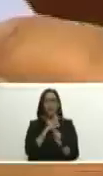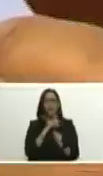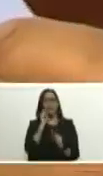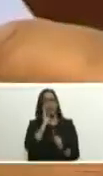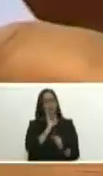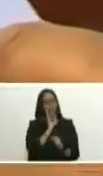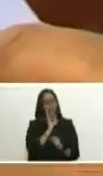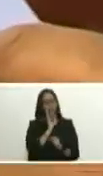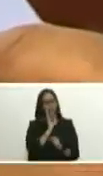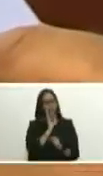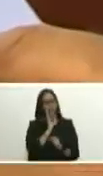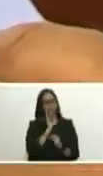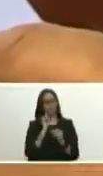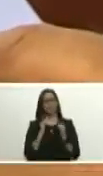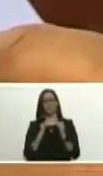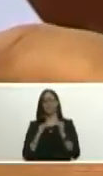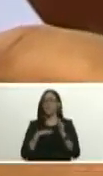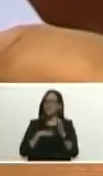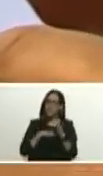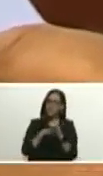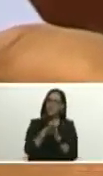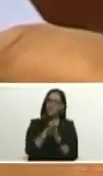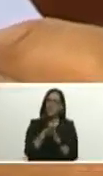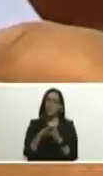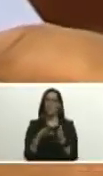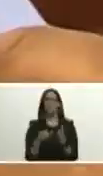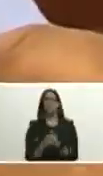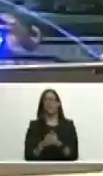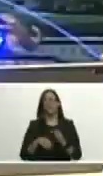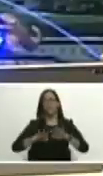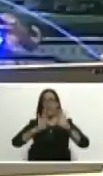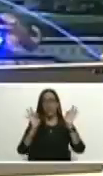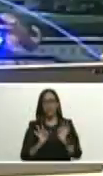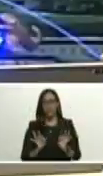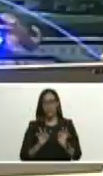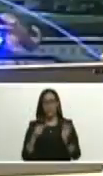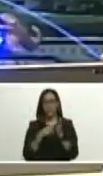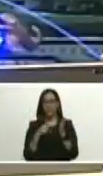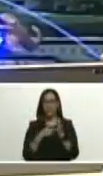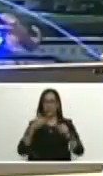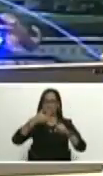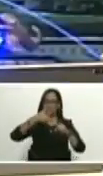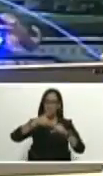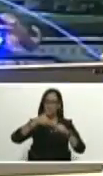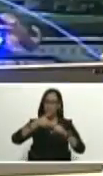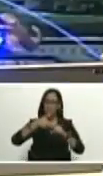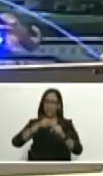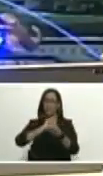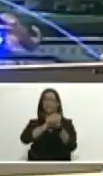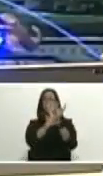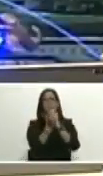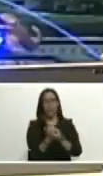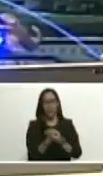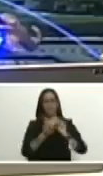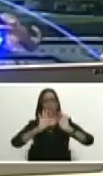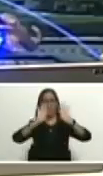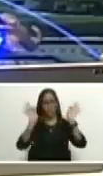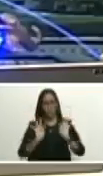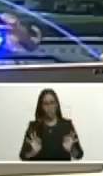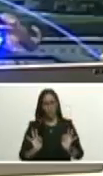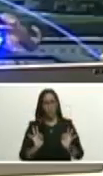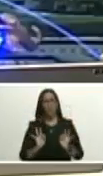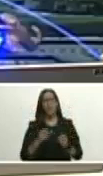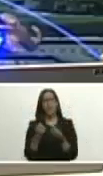trascendiendo del modelo rentista petrolero capitalista hacia el modelo económico productivo socialista